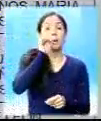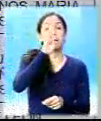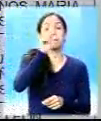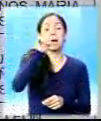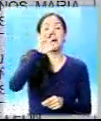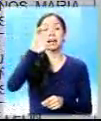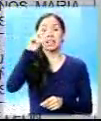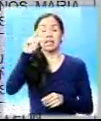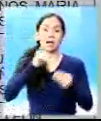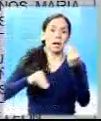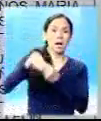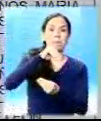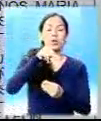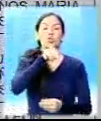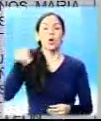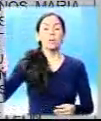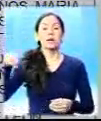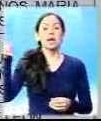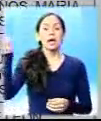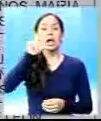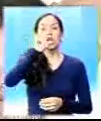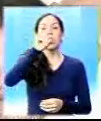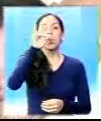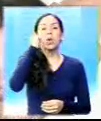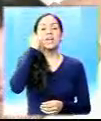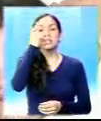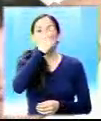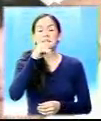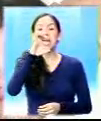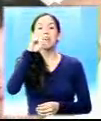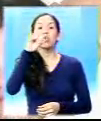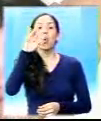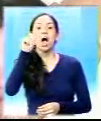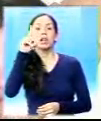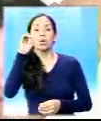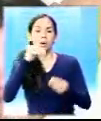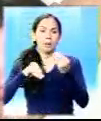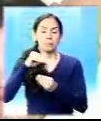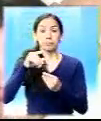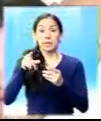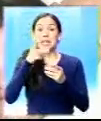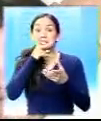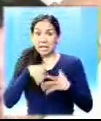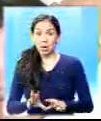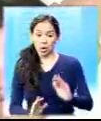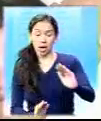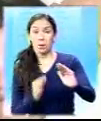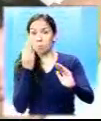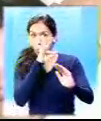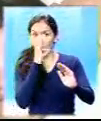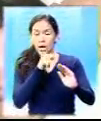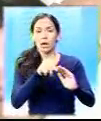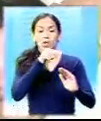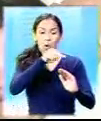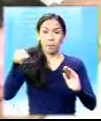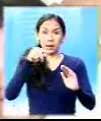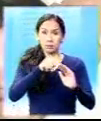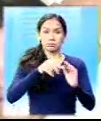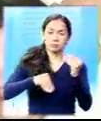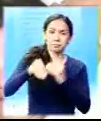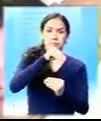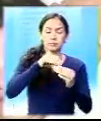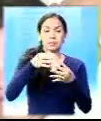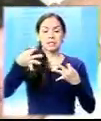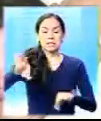a Luis Eduardo Valenzuela de León. La hija de Cristina, que se llama María Mercedes Barreda Cicavisa, sería